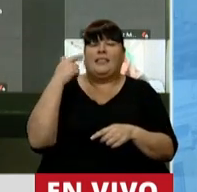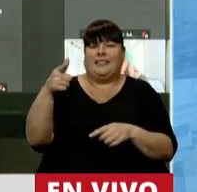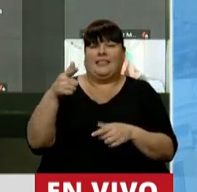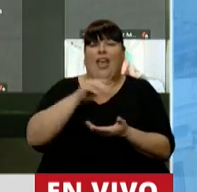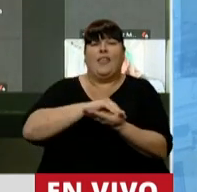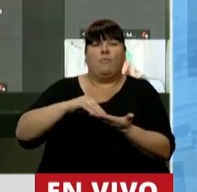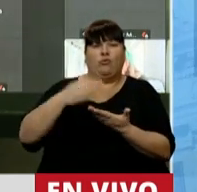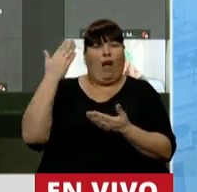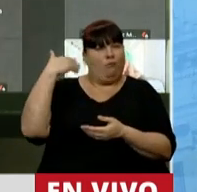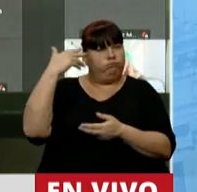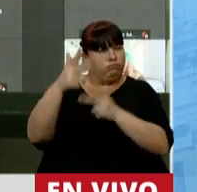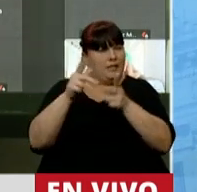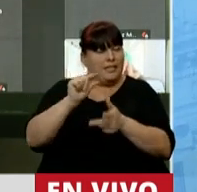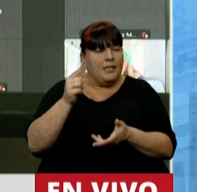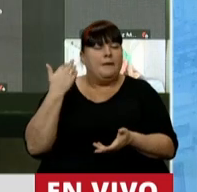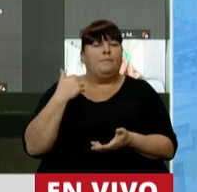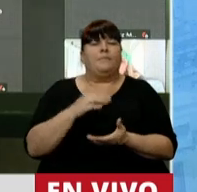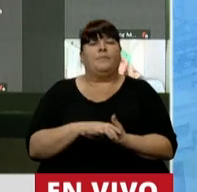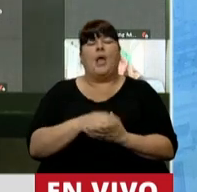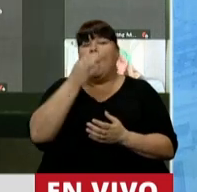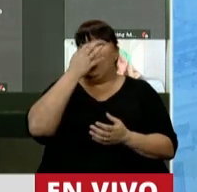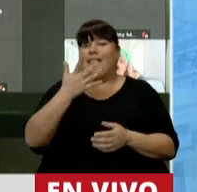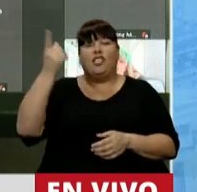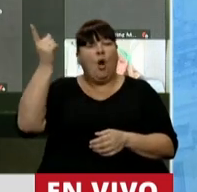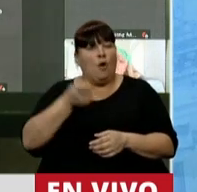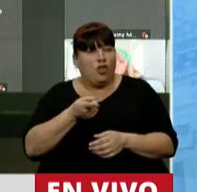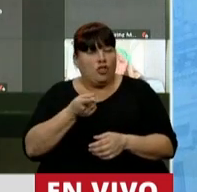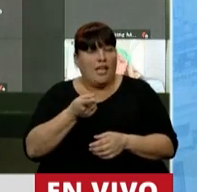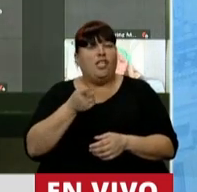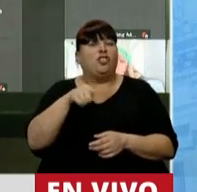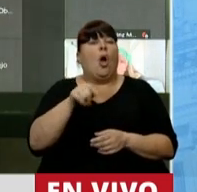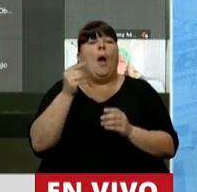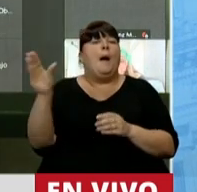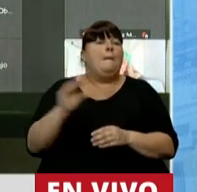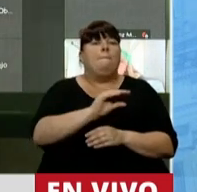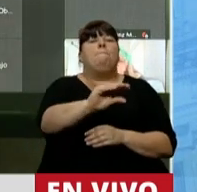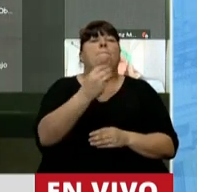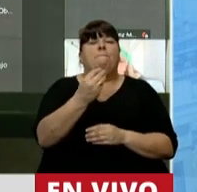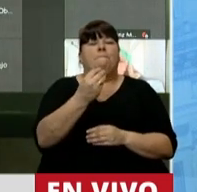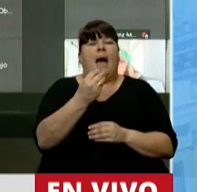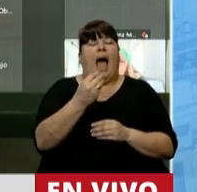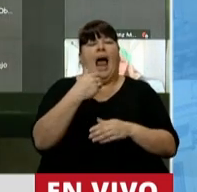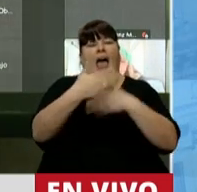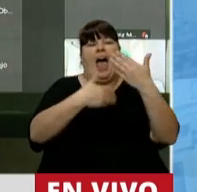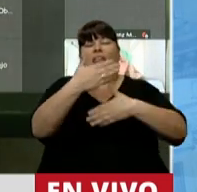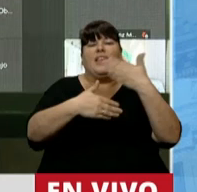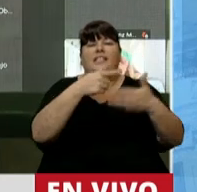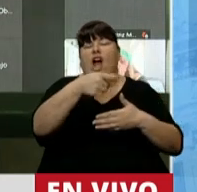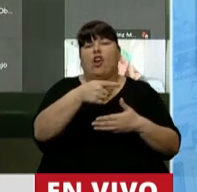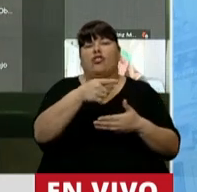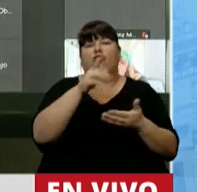diputado preopinante, que el 25% va a estar destinado a la exploración y el desarrollo